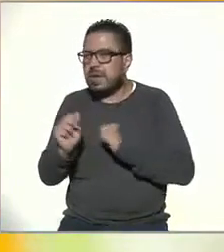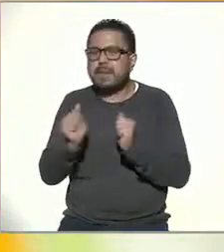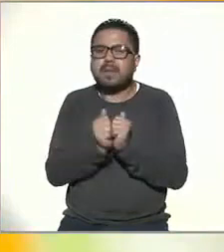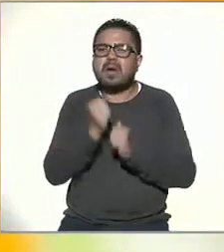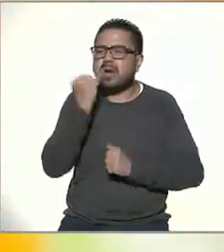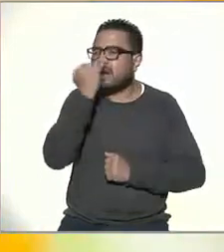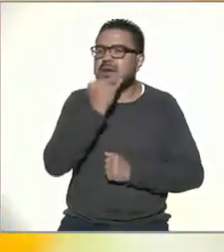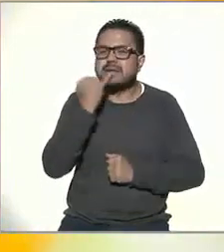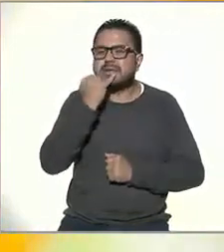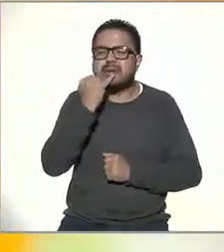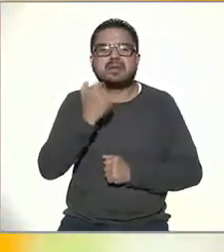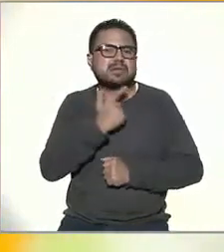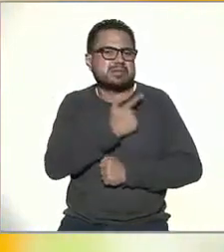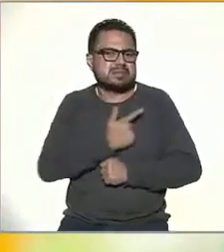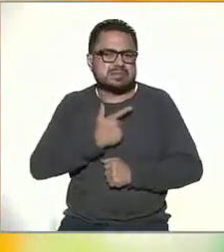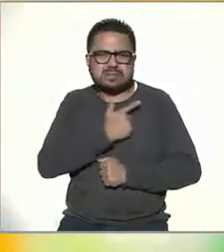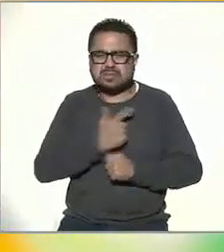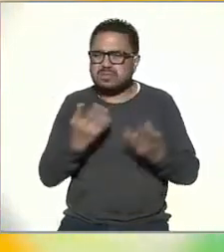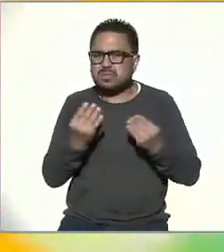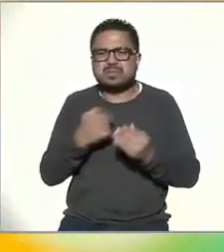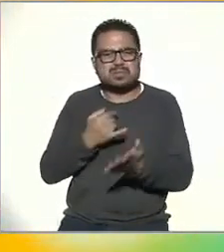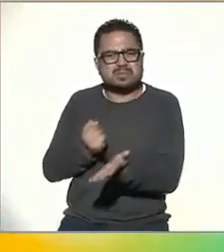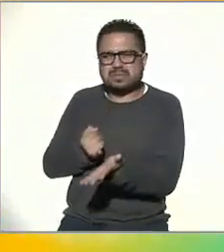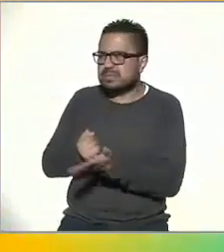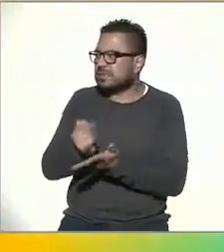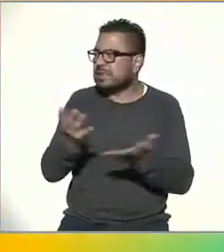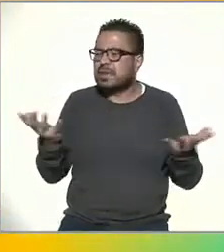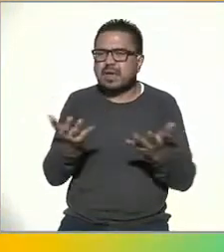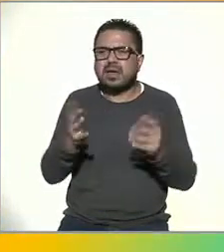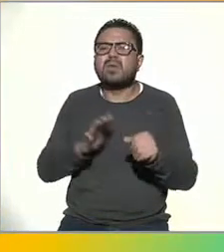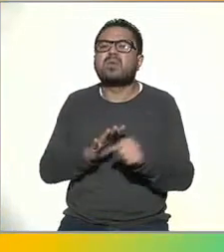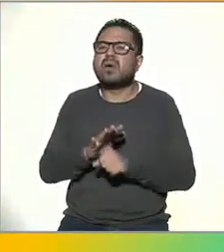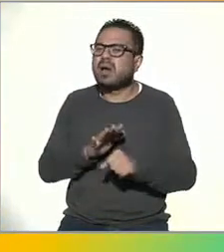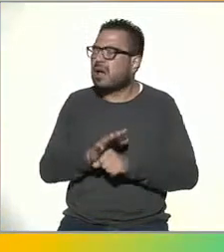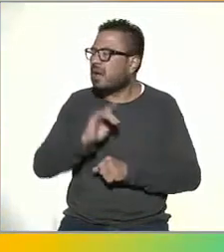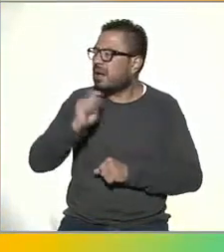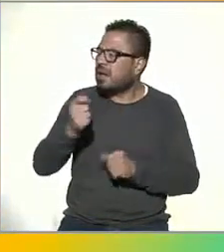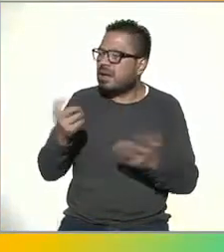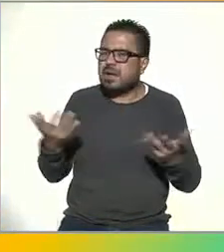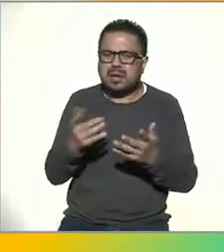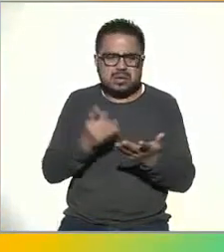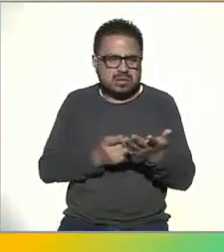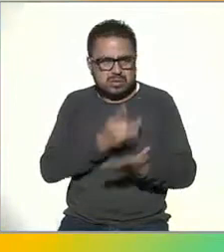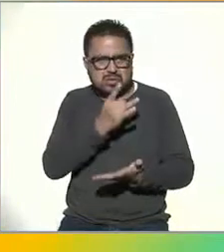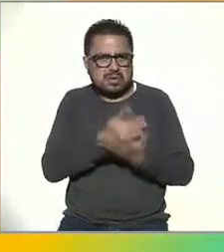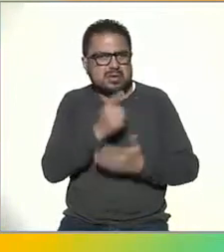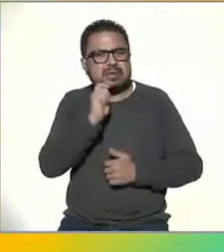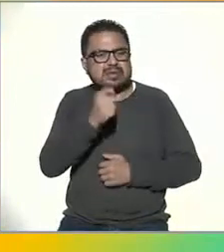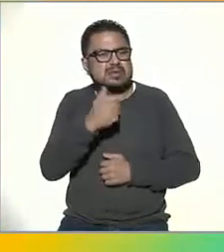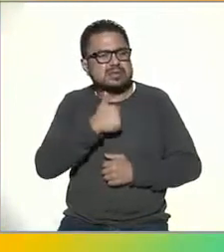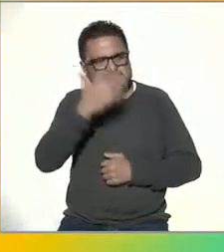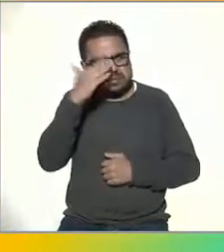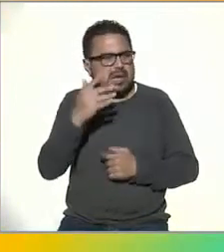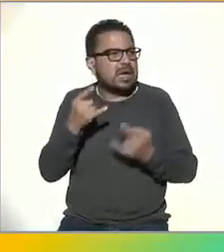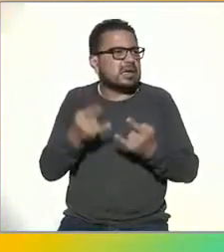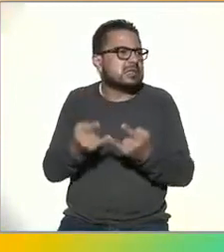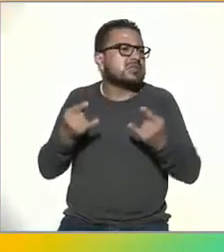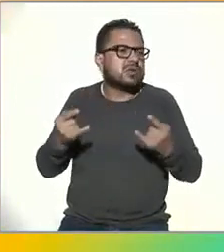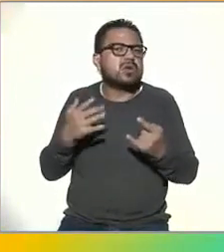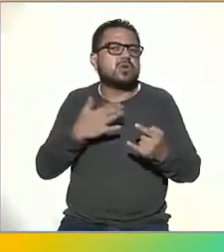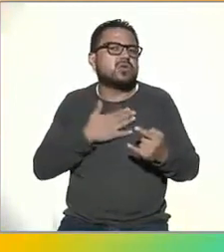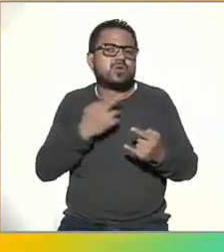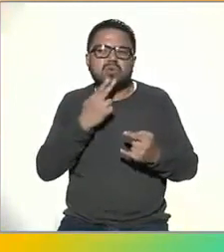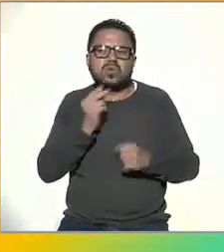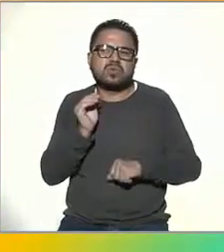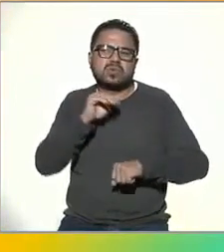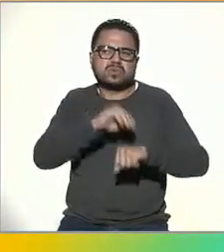pues básicamente me gustó tanto que decidí hacerlo, pero pues dije, ¿de qué lo voy a hacer? Ah, pues de lo único que sé sé, Historia. Entonces, pues puse mi cara en